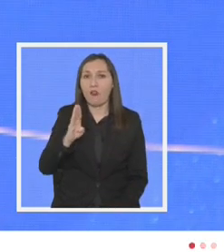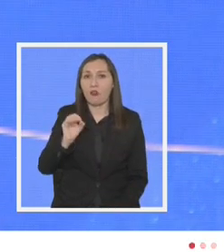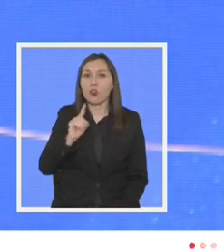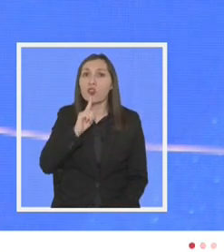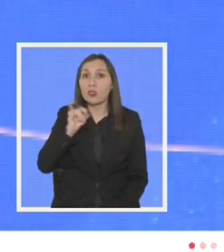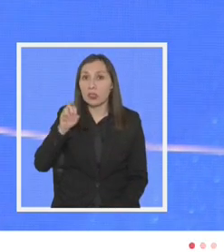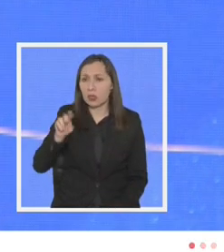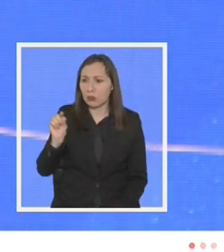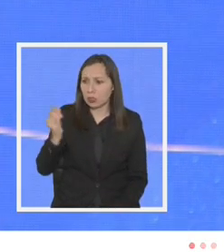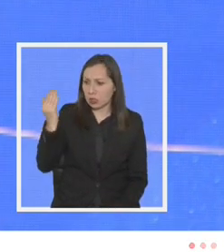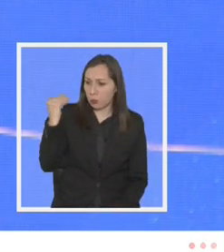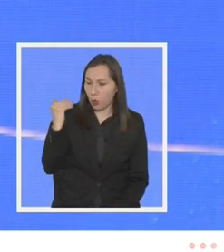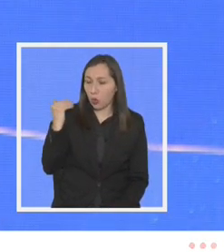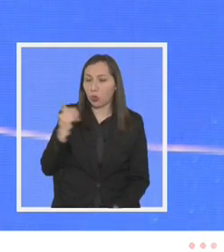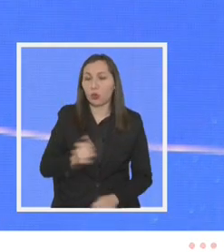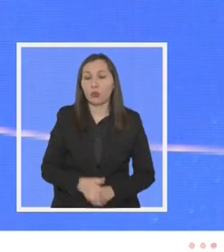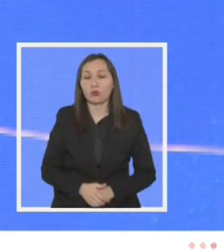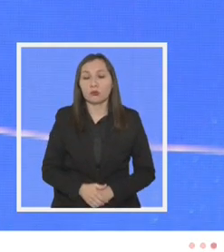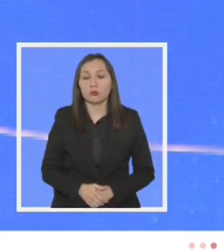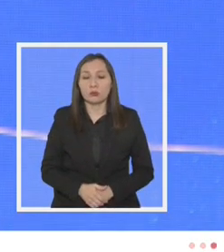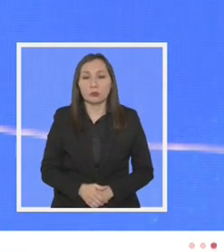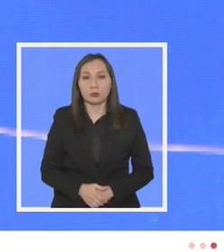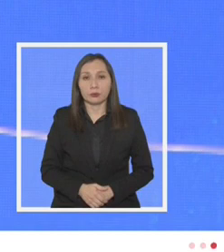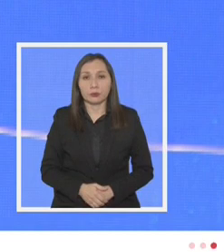hace poco y